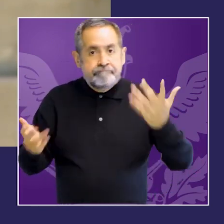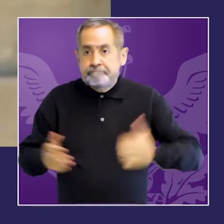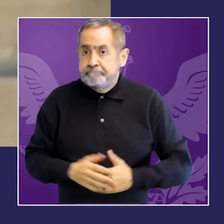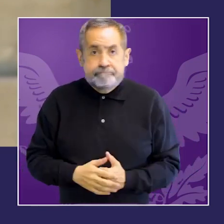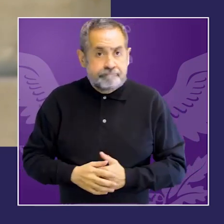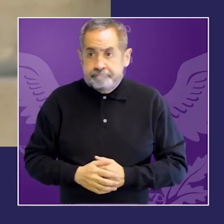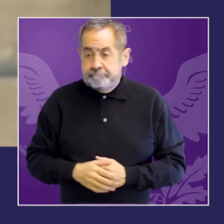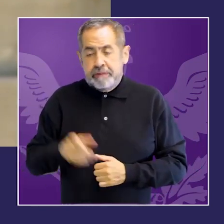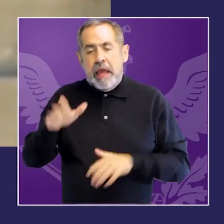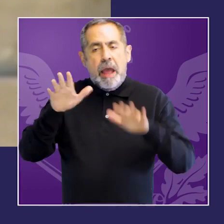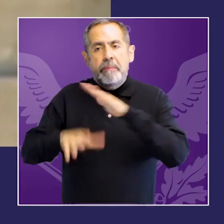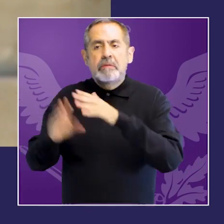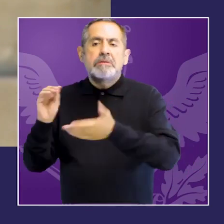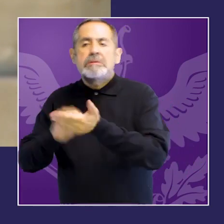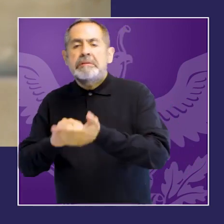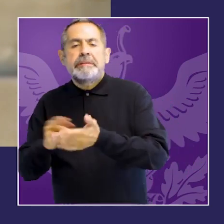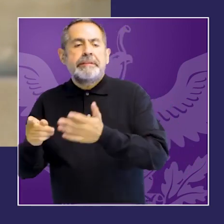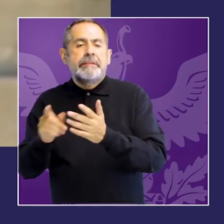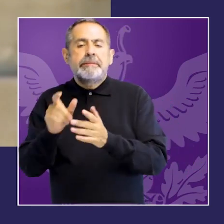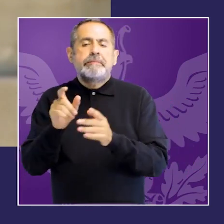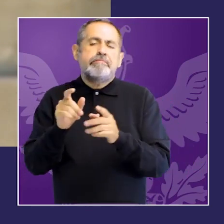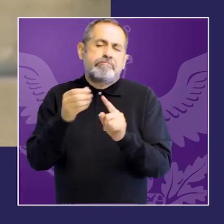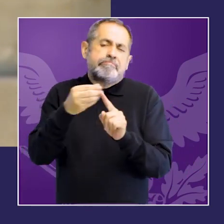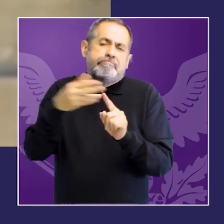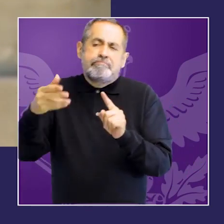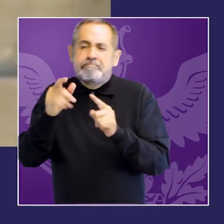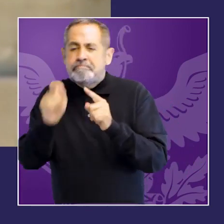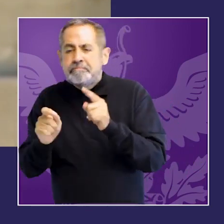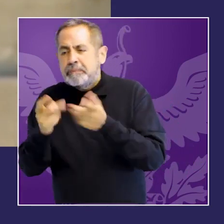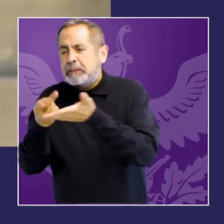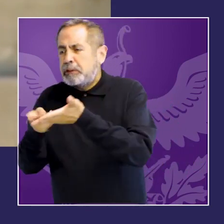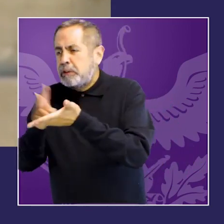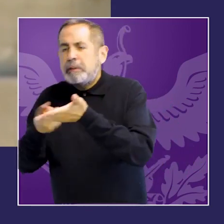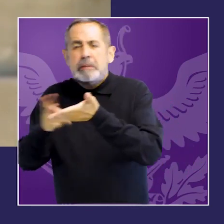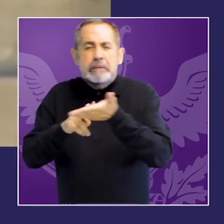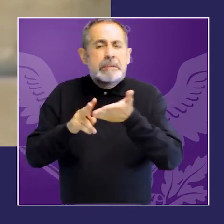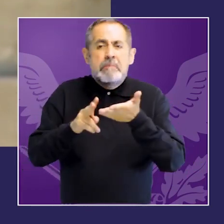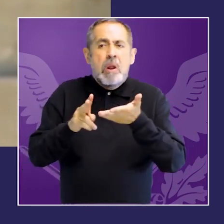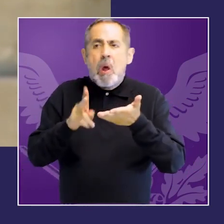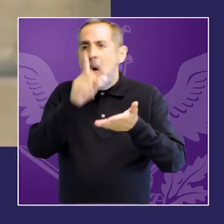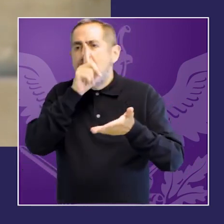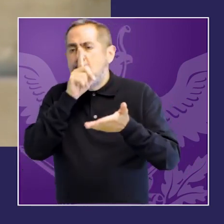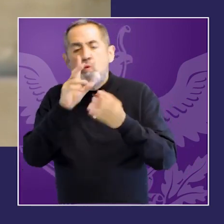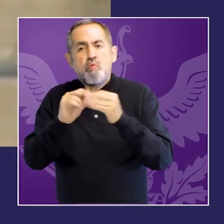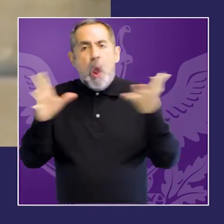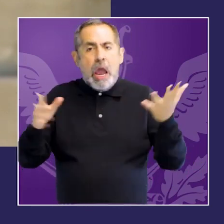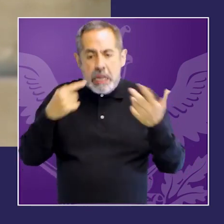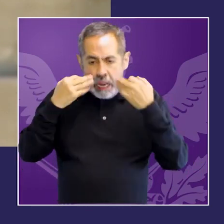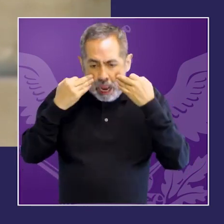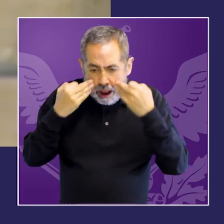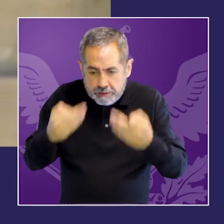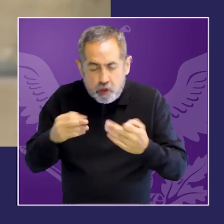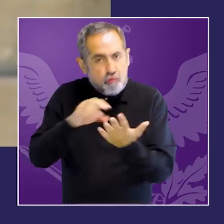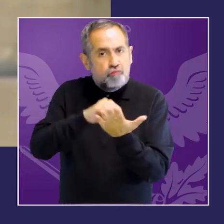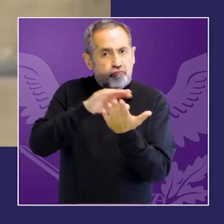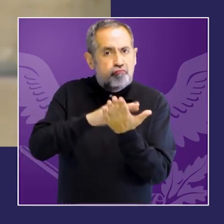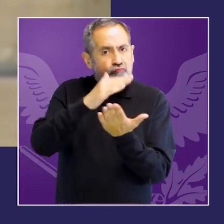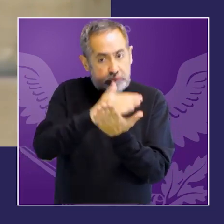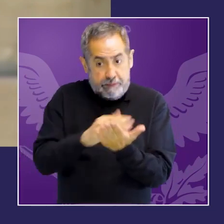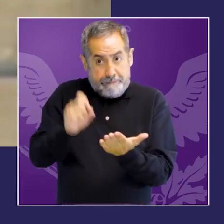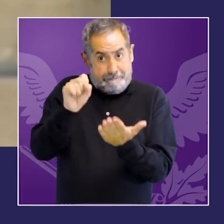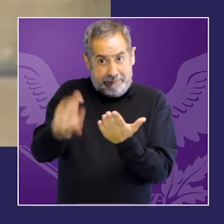informes. Entonces ahí se pierde una oportunidad para profundizar el análisis de cara a la construcción de una política pública